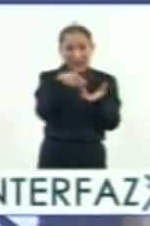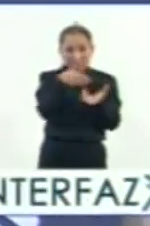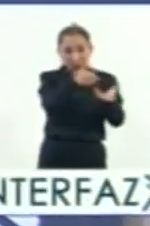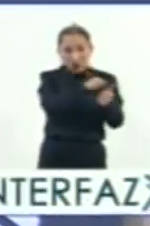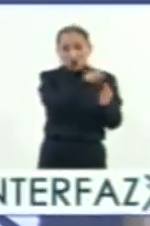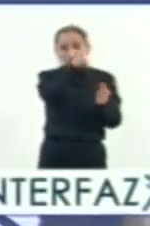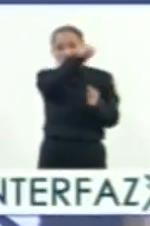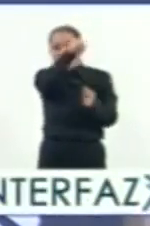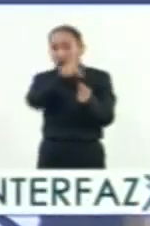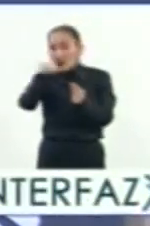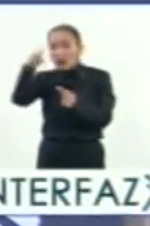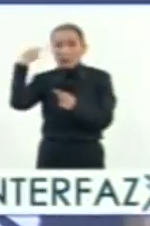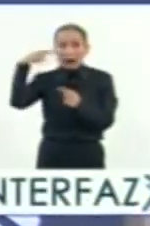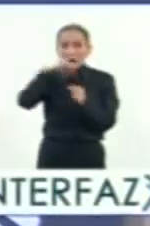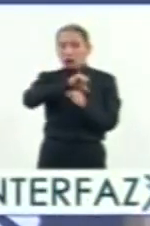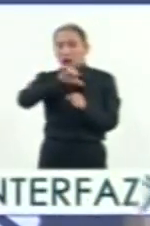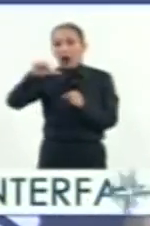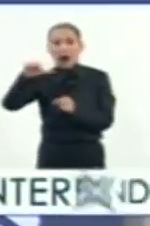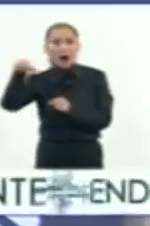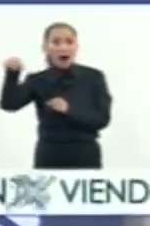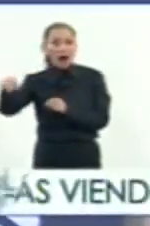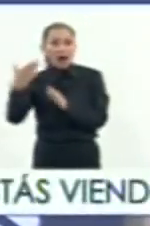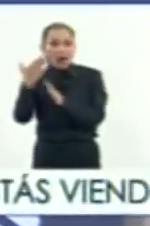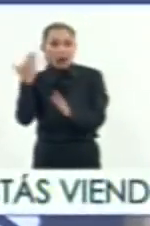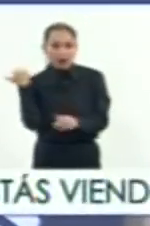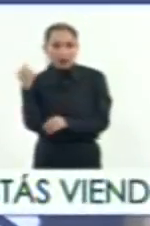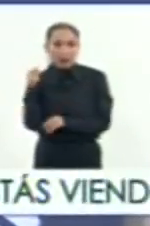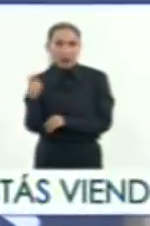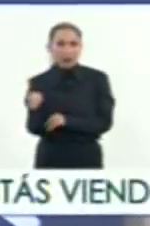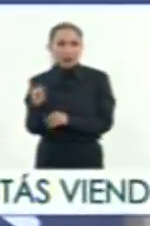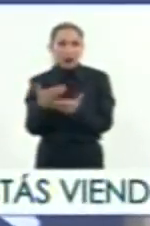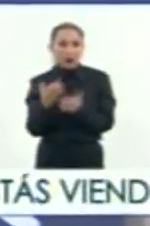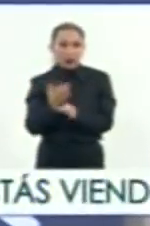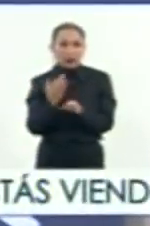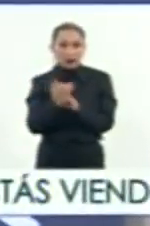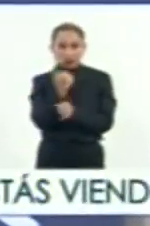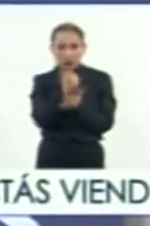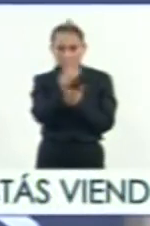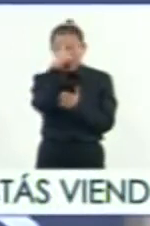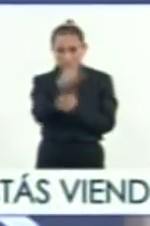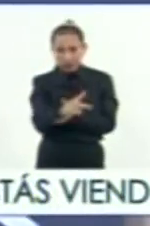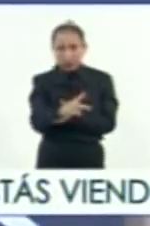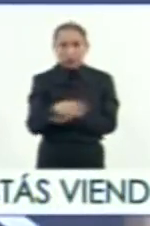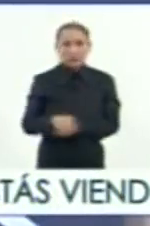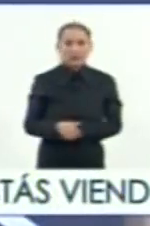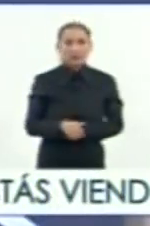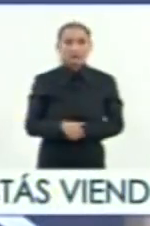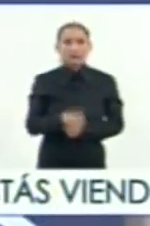territorio de lo que es Veracruz hacia lo que es actualmente la Ciudad de México,